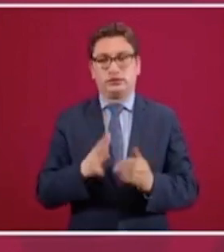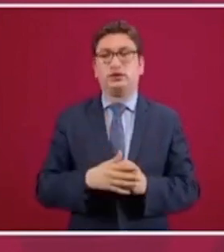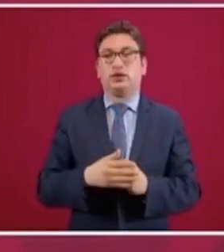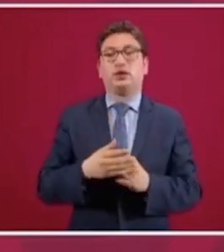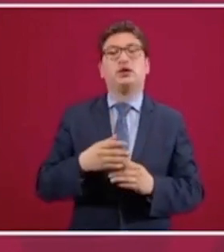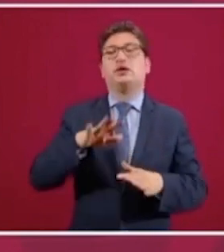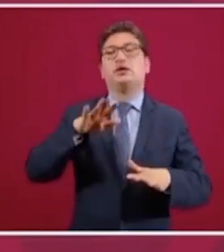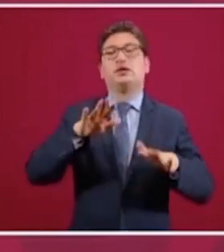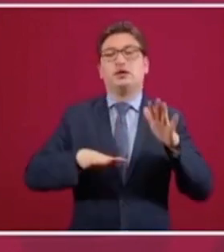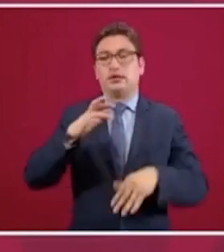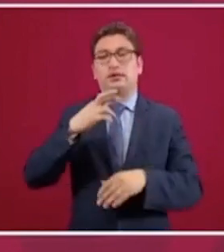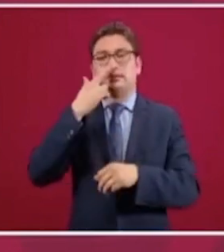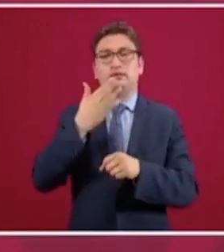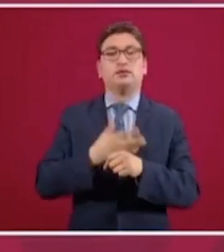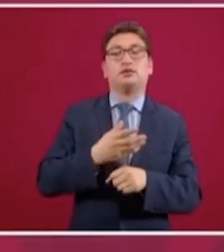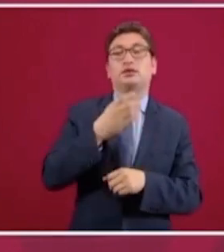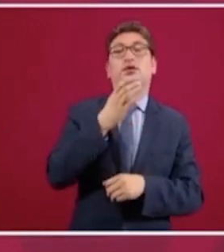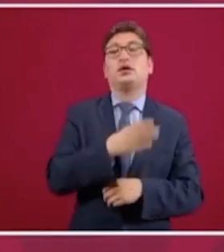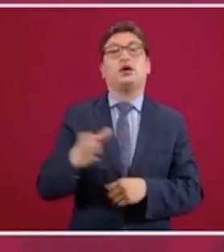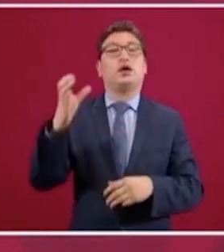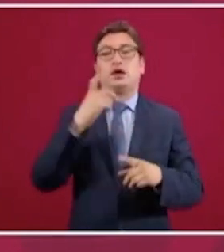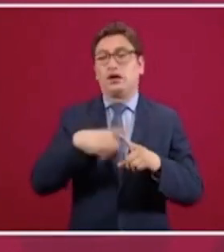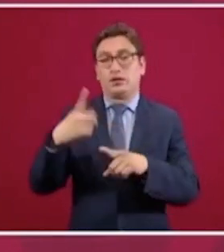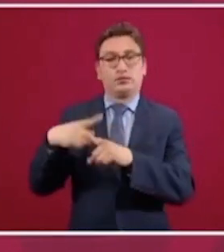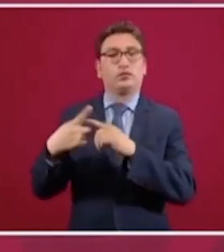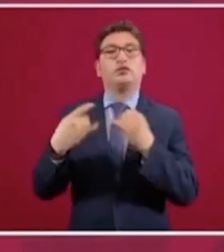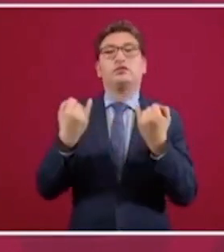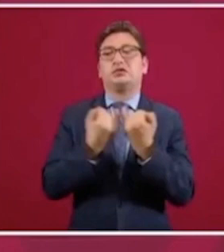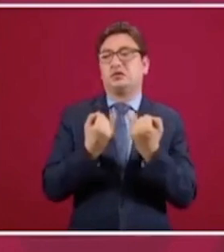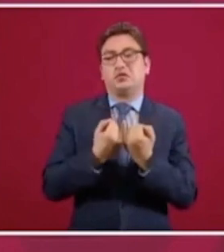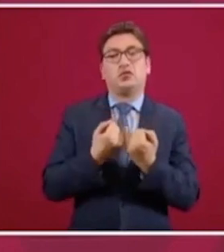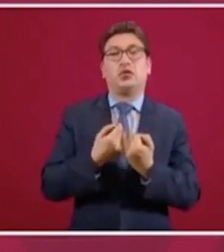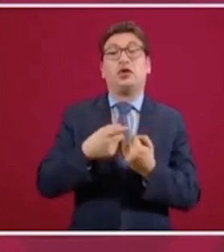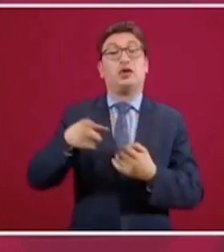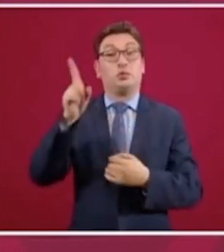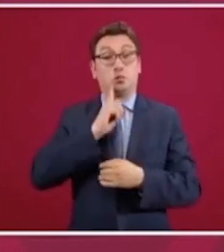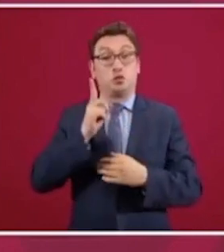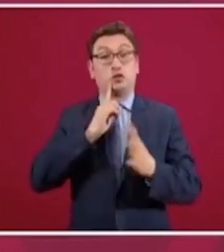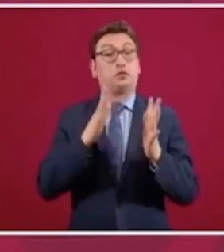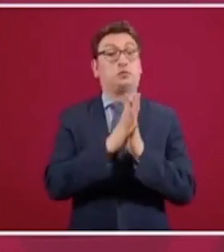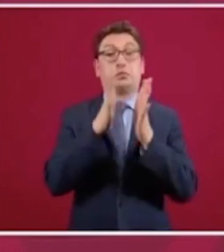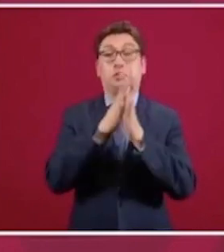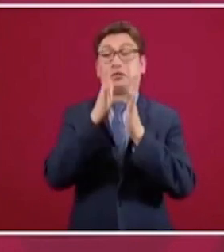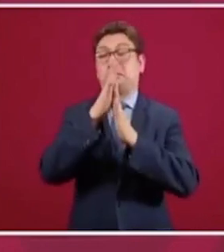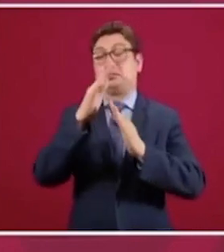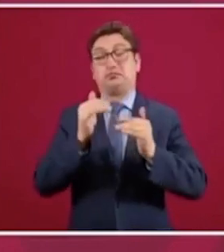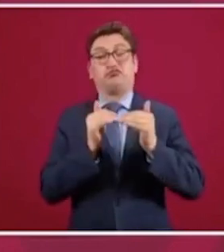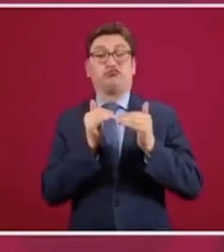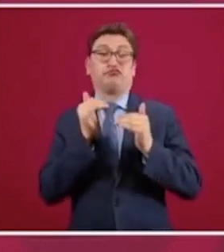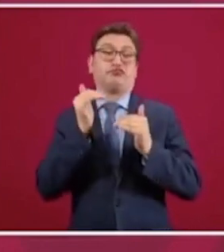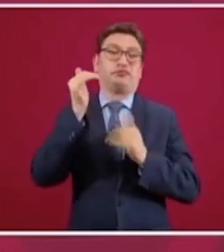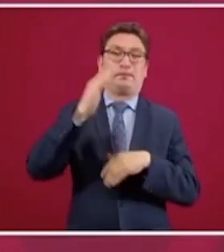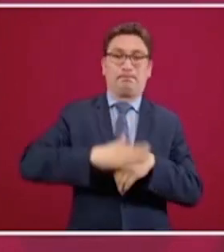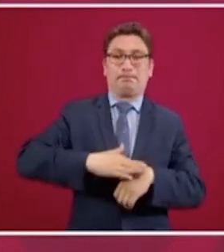hasta en tareas del campo ya la participación de las mujeres es mayor.